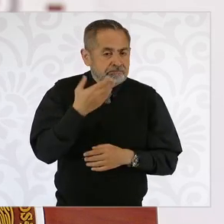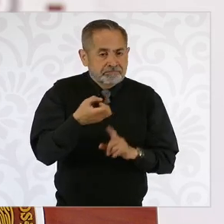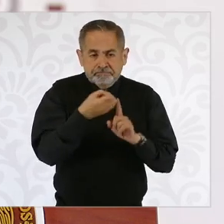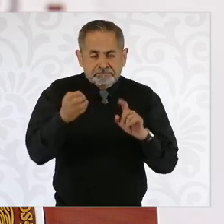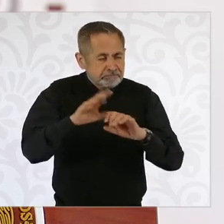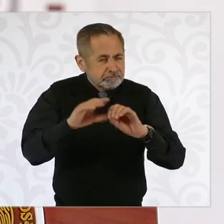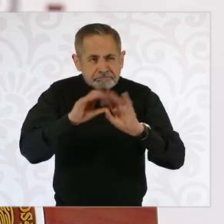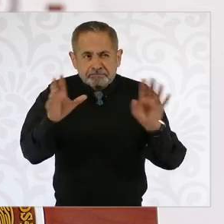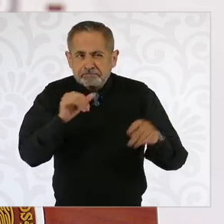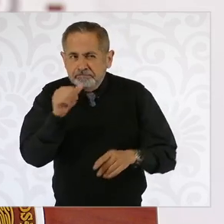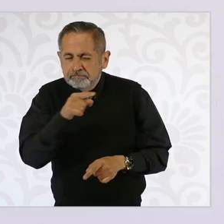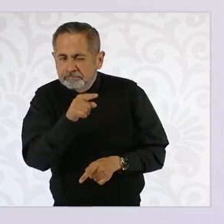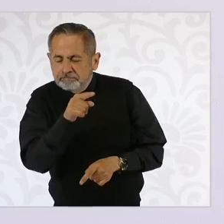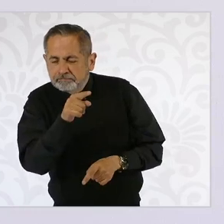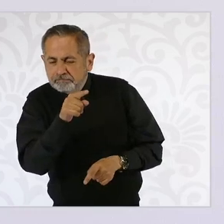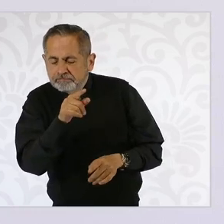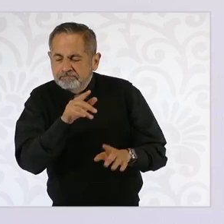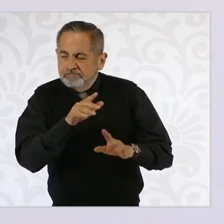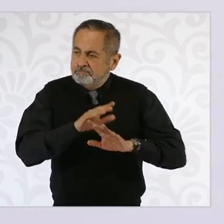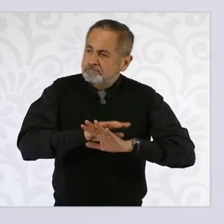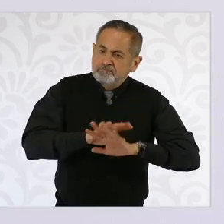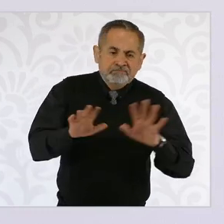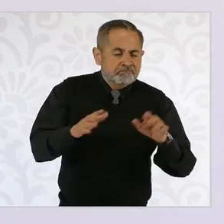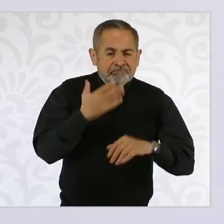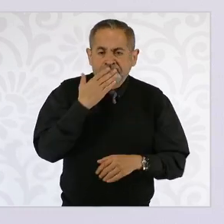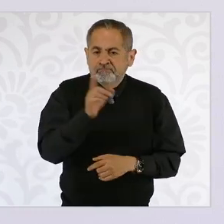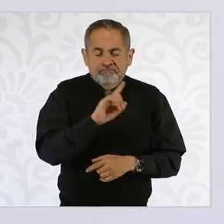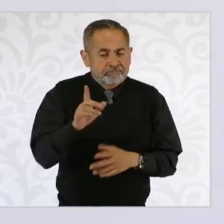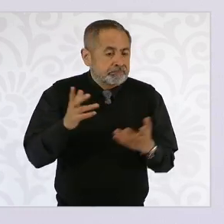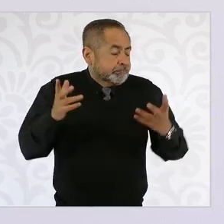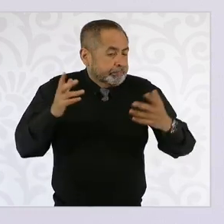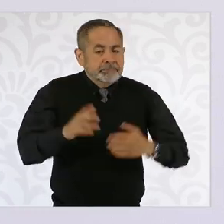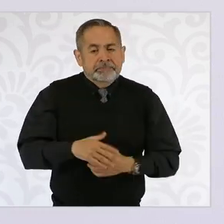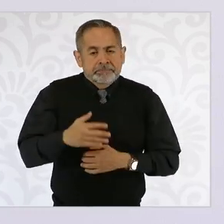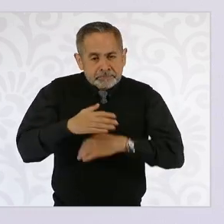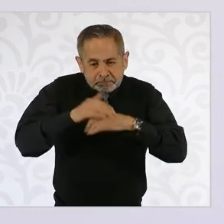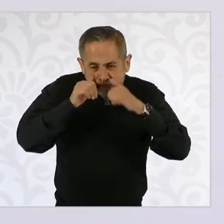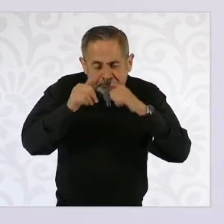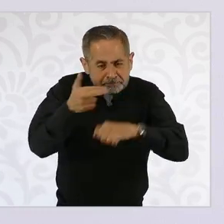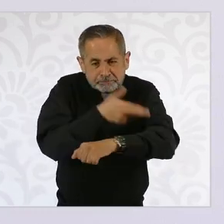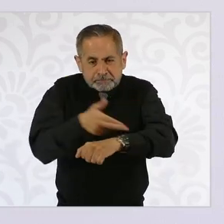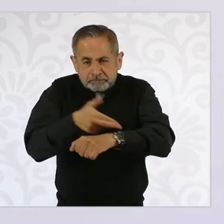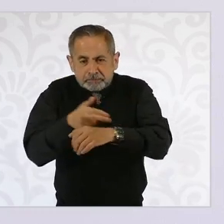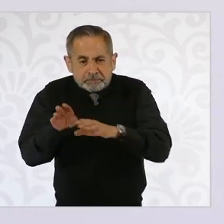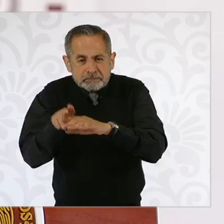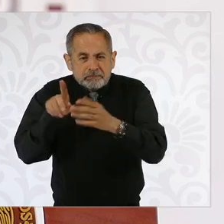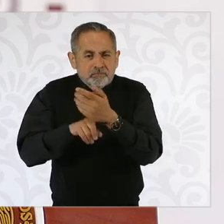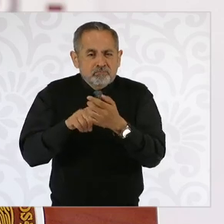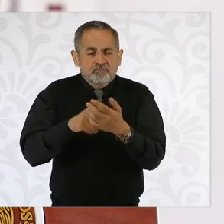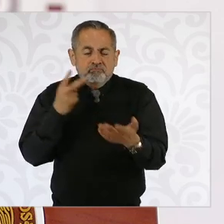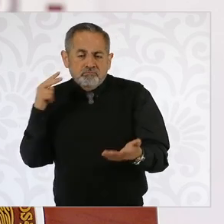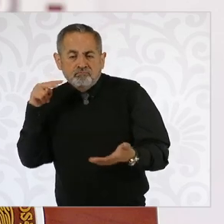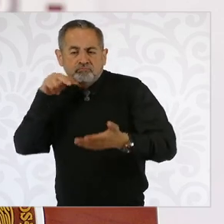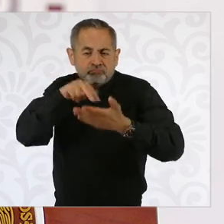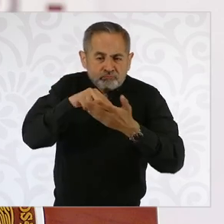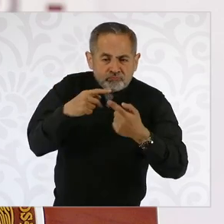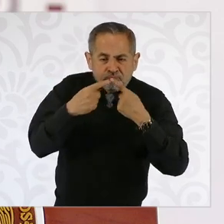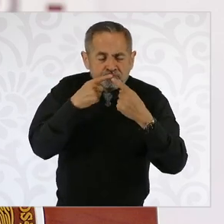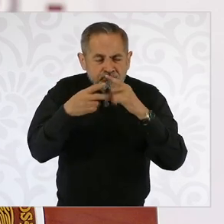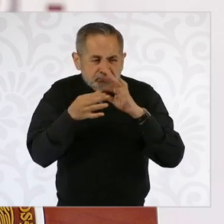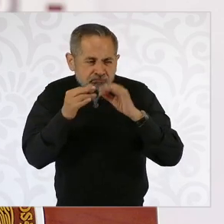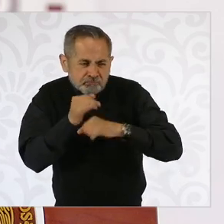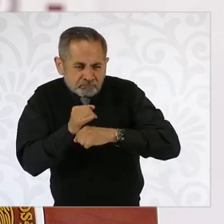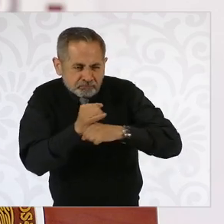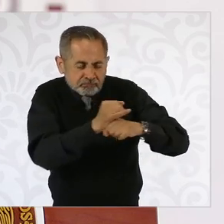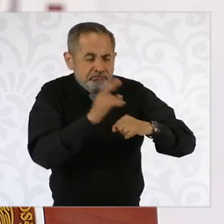muy claro todavía y se está atendiendo, sobre todo con presencia y con inteligencia.